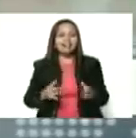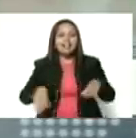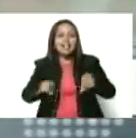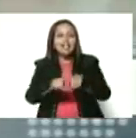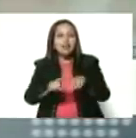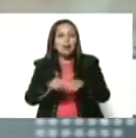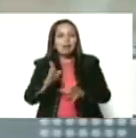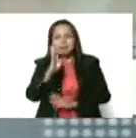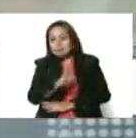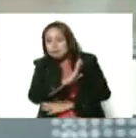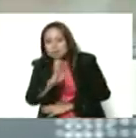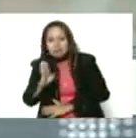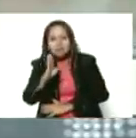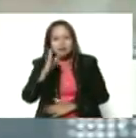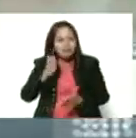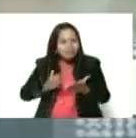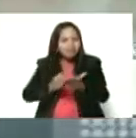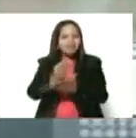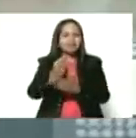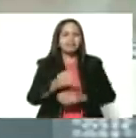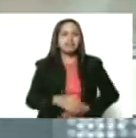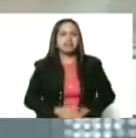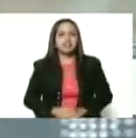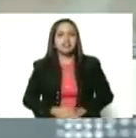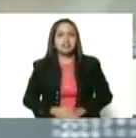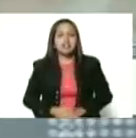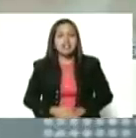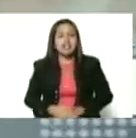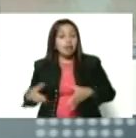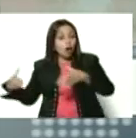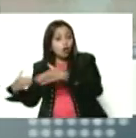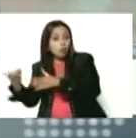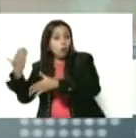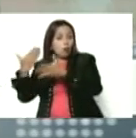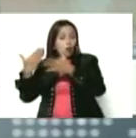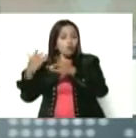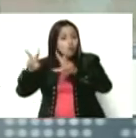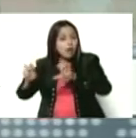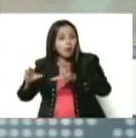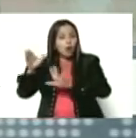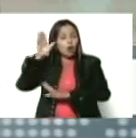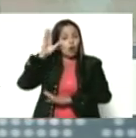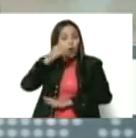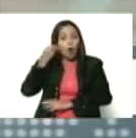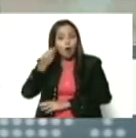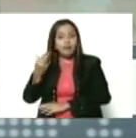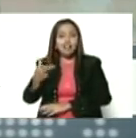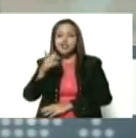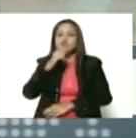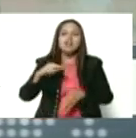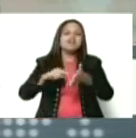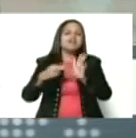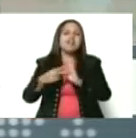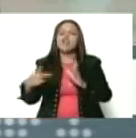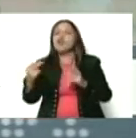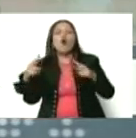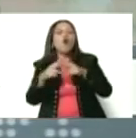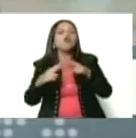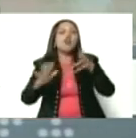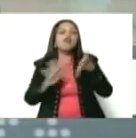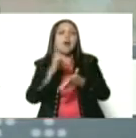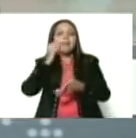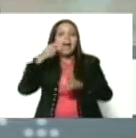y esa generación ya no sepa nada de lo que eran los antivalores del machismo y de la sociedad patriarcal,